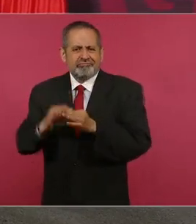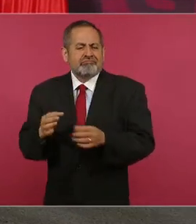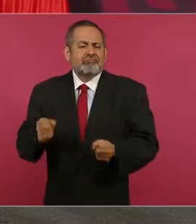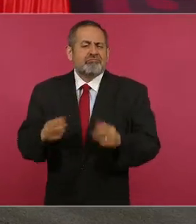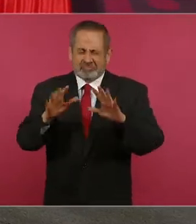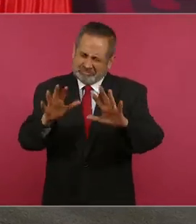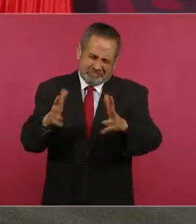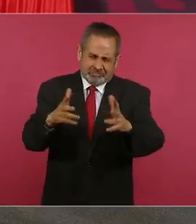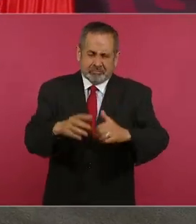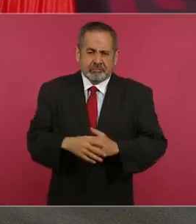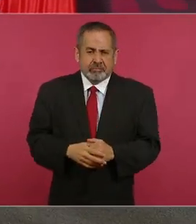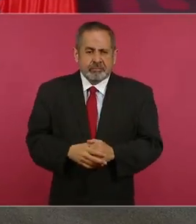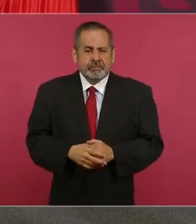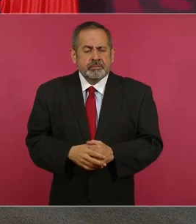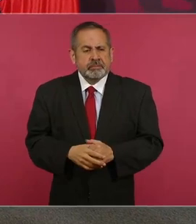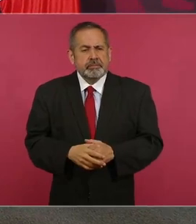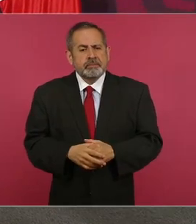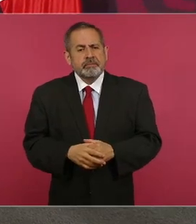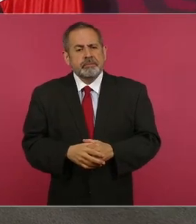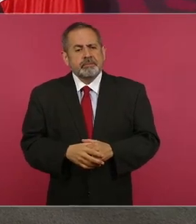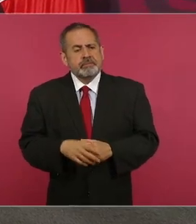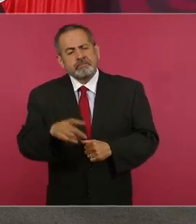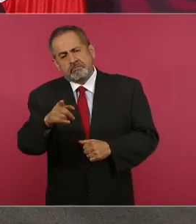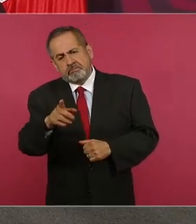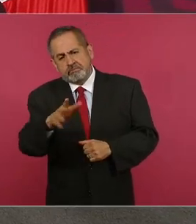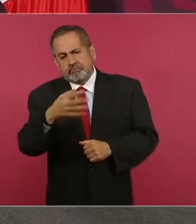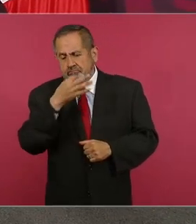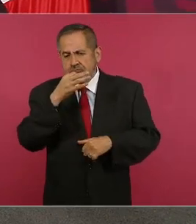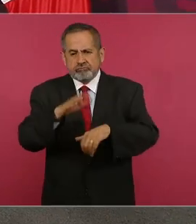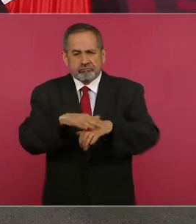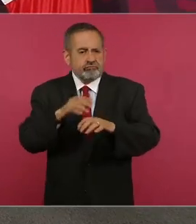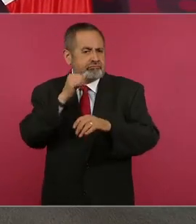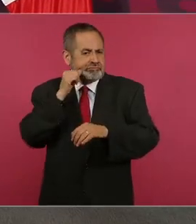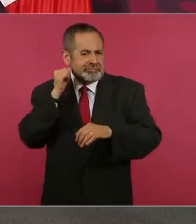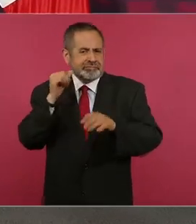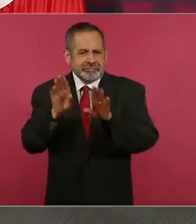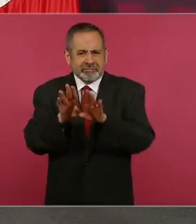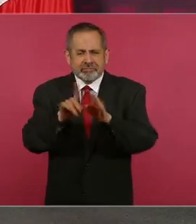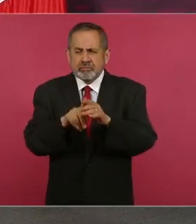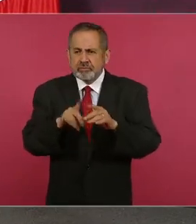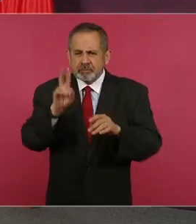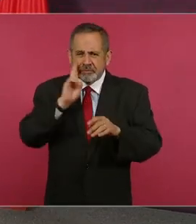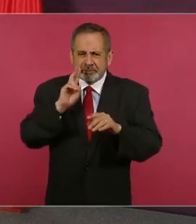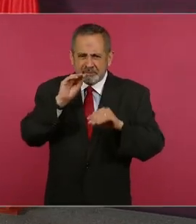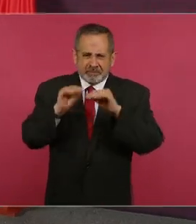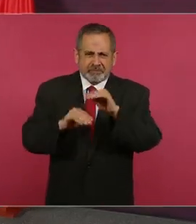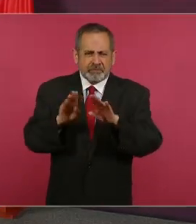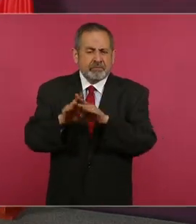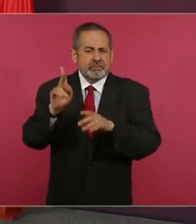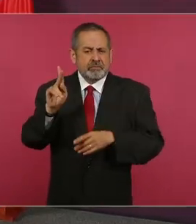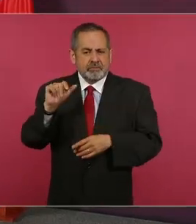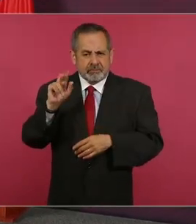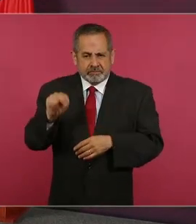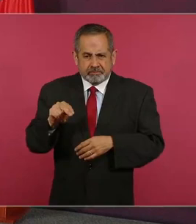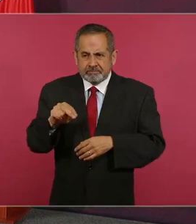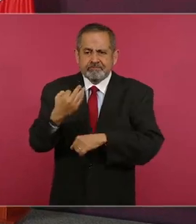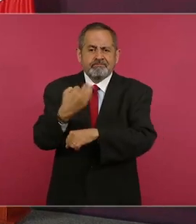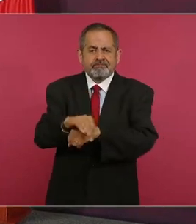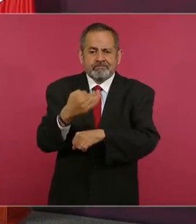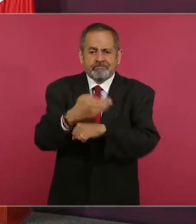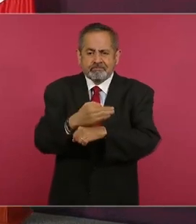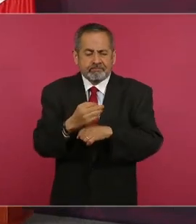Estamos en 5 mil postes, señor presidente. Le comentaba ayer que estamos haciendo alguna estrategia de improvisación.